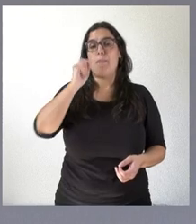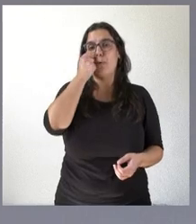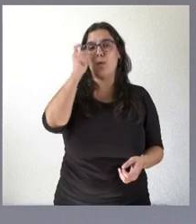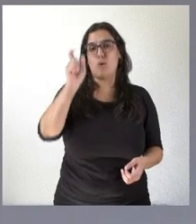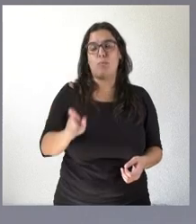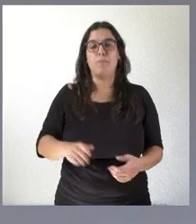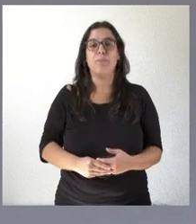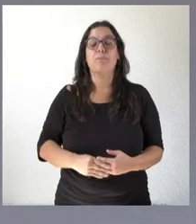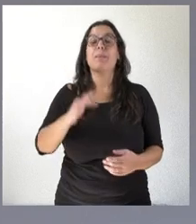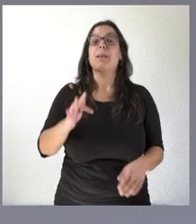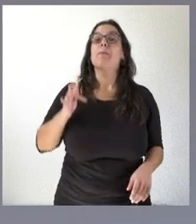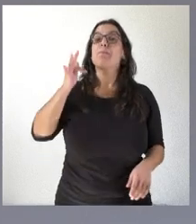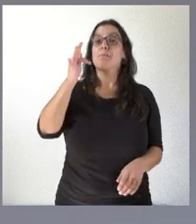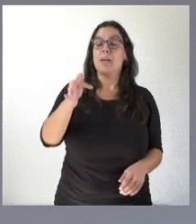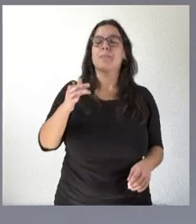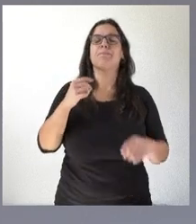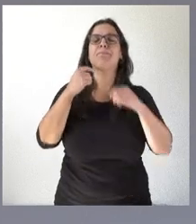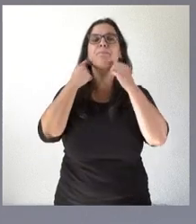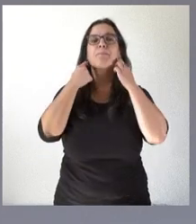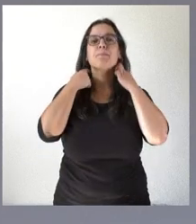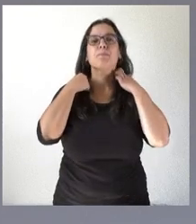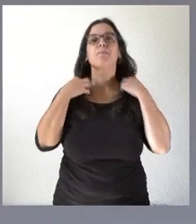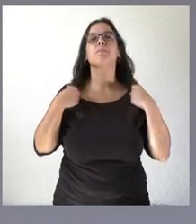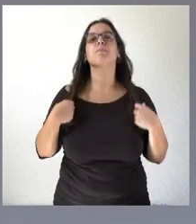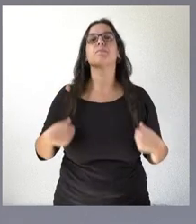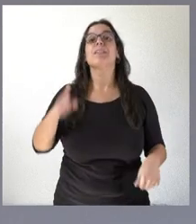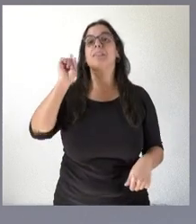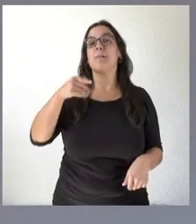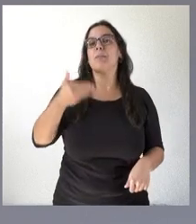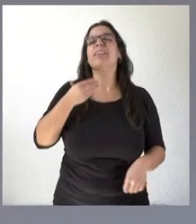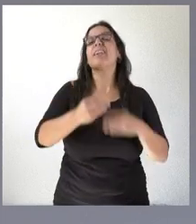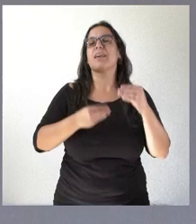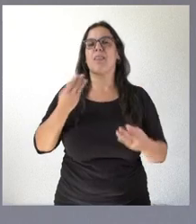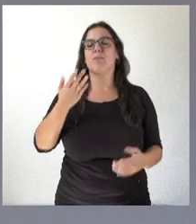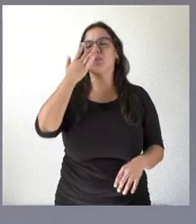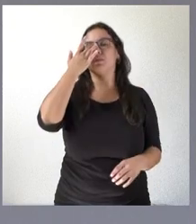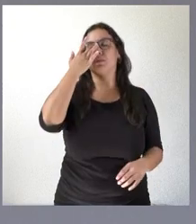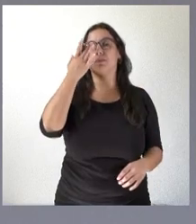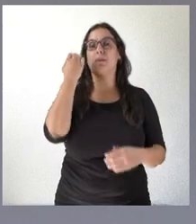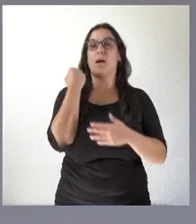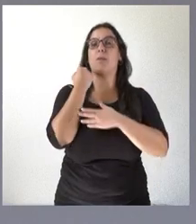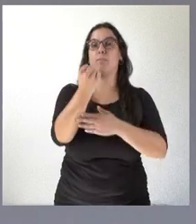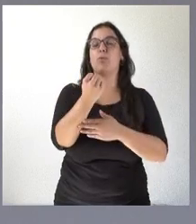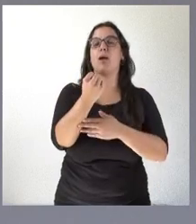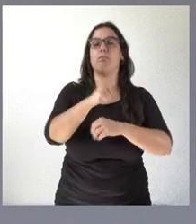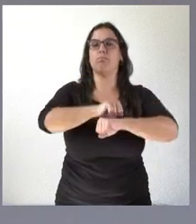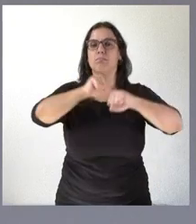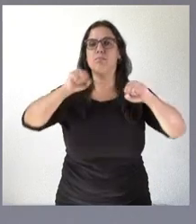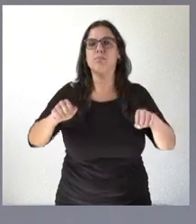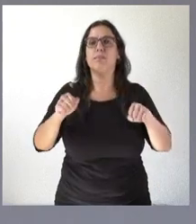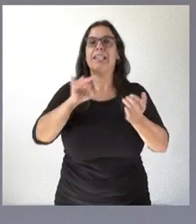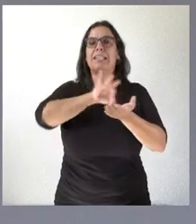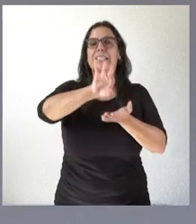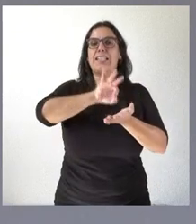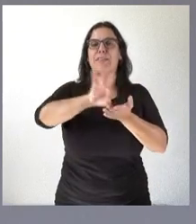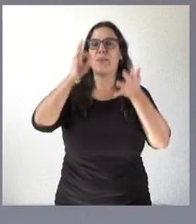Mañoco a mayores que vamos a hacer que también es importante vamos a apoyar a reforzar los servicios